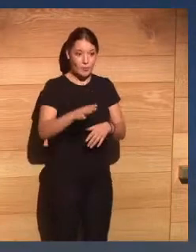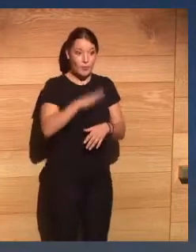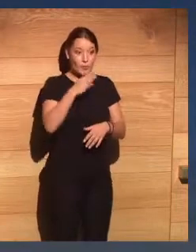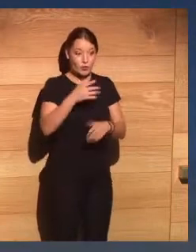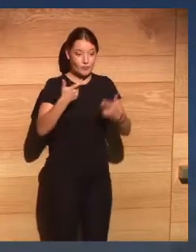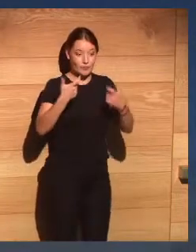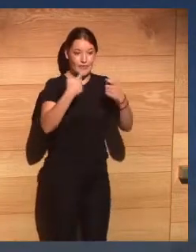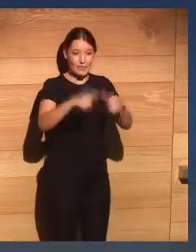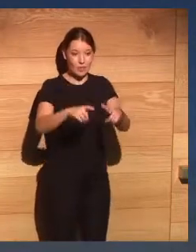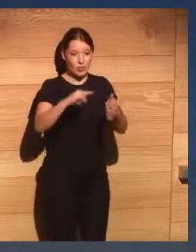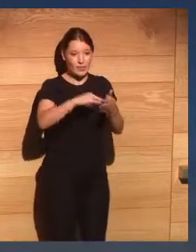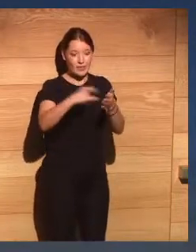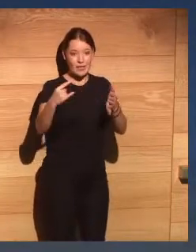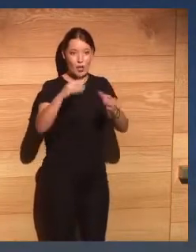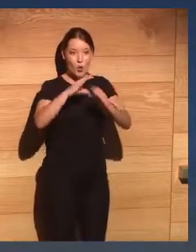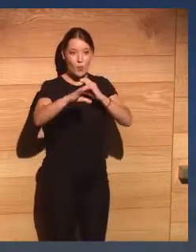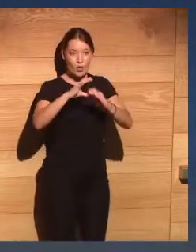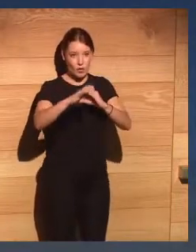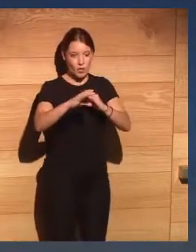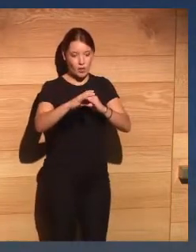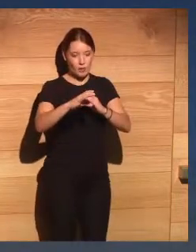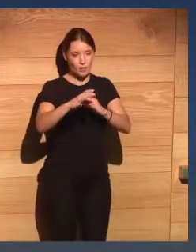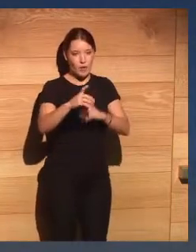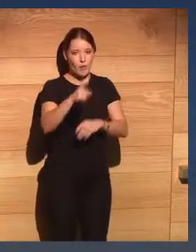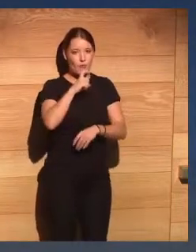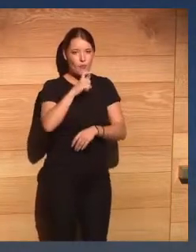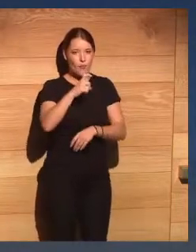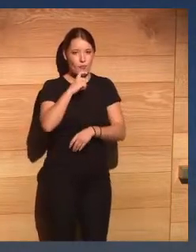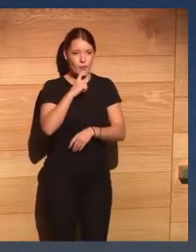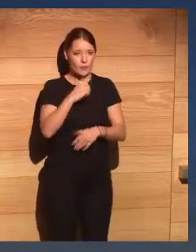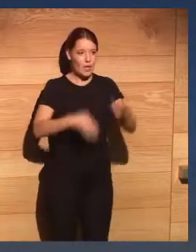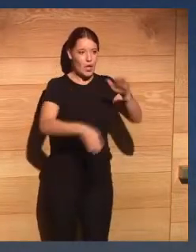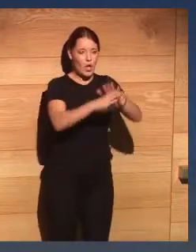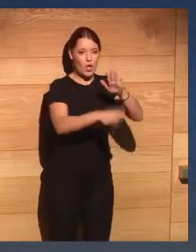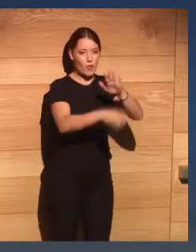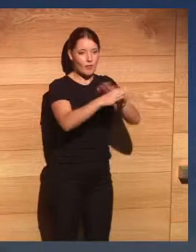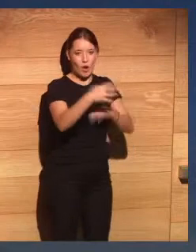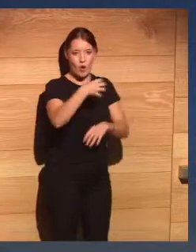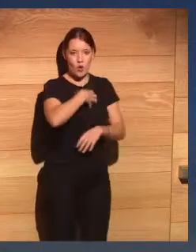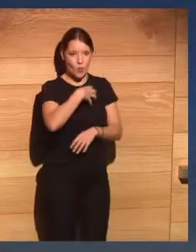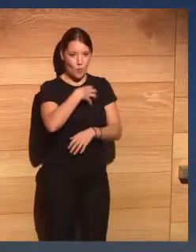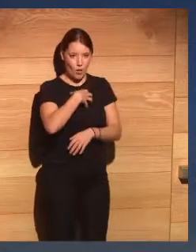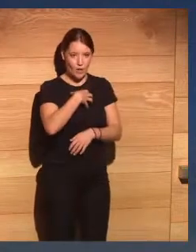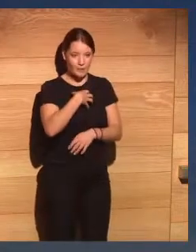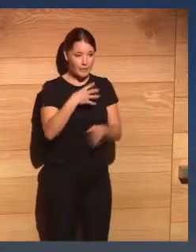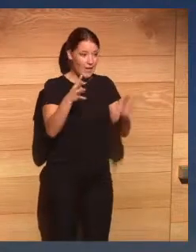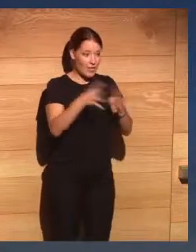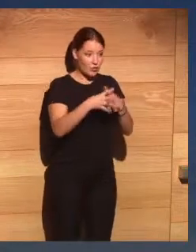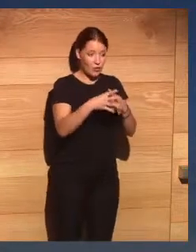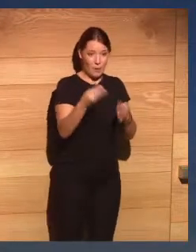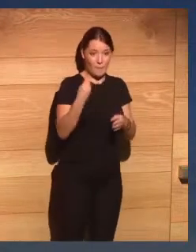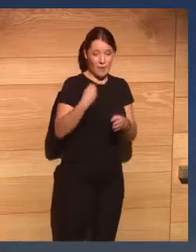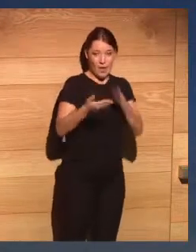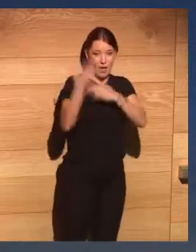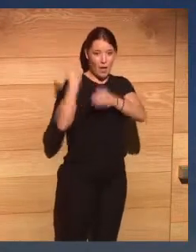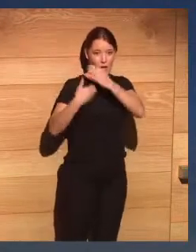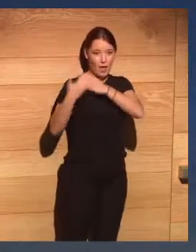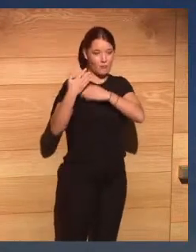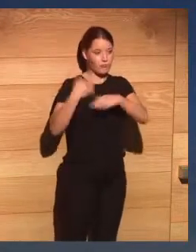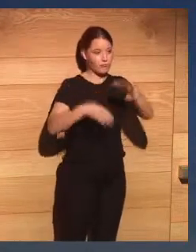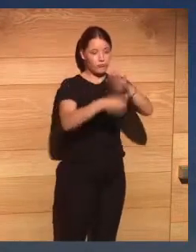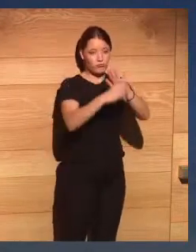una crisis de crecimiento que no hacía viable seguir con la estructura jurídica que había seguido hasta entonces no